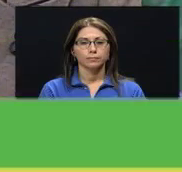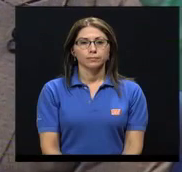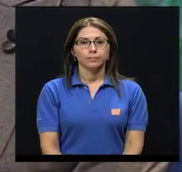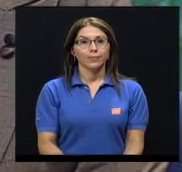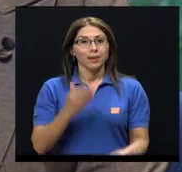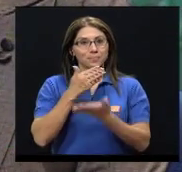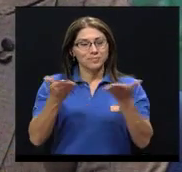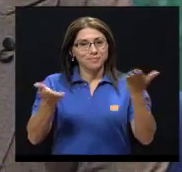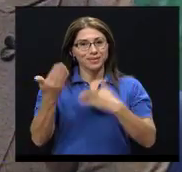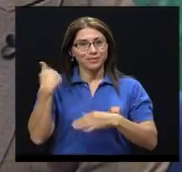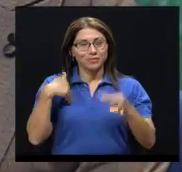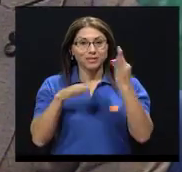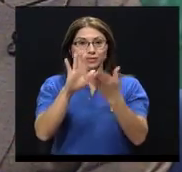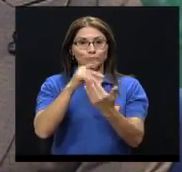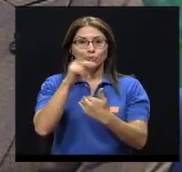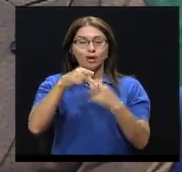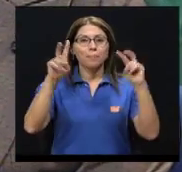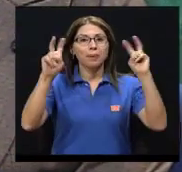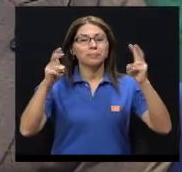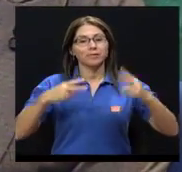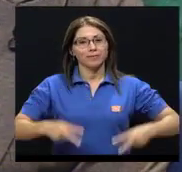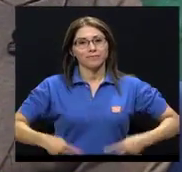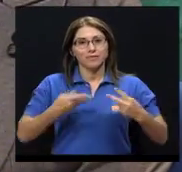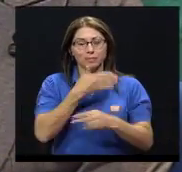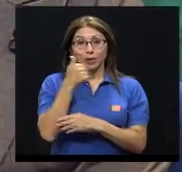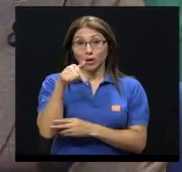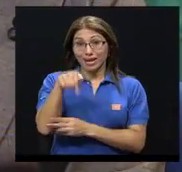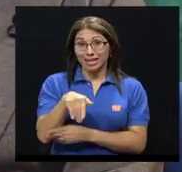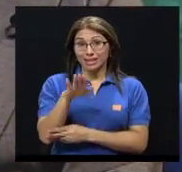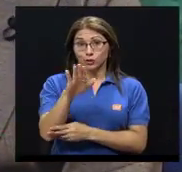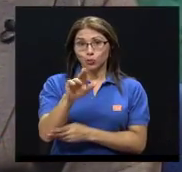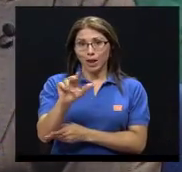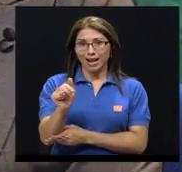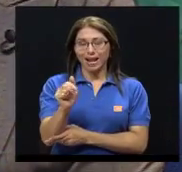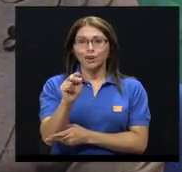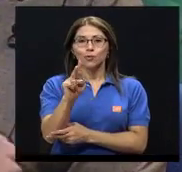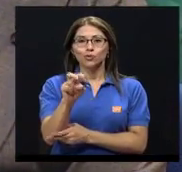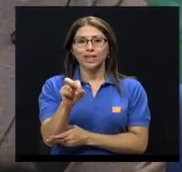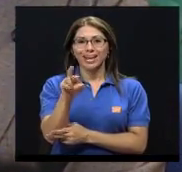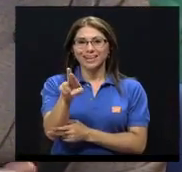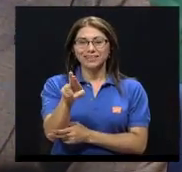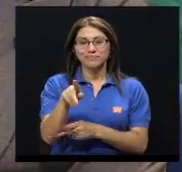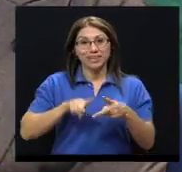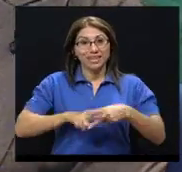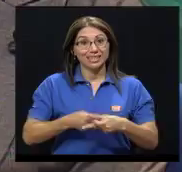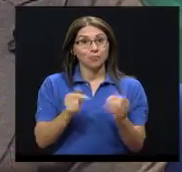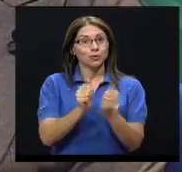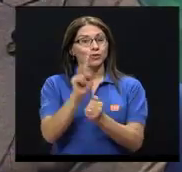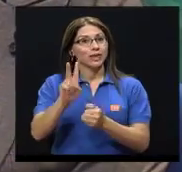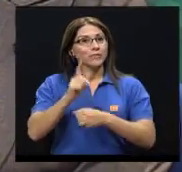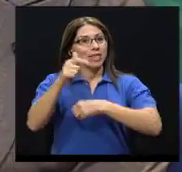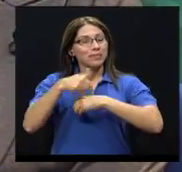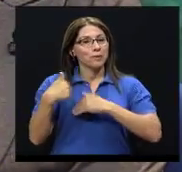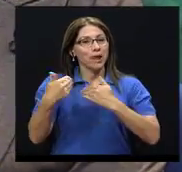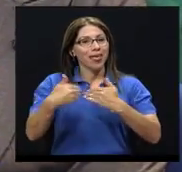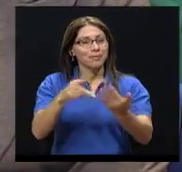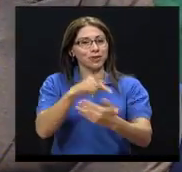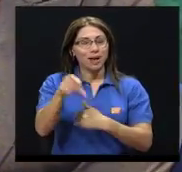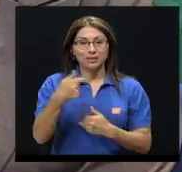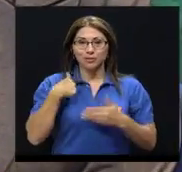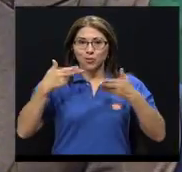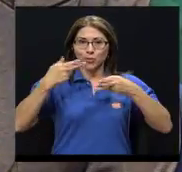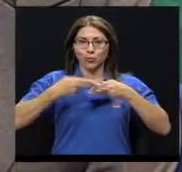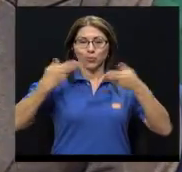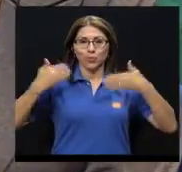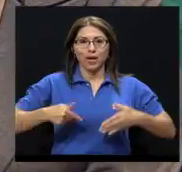Bienvenidos. Bienvenidos a su programa Vivir Mejor aquí en su canal UCR. Iniciamos con esta segunda temporada de programas. Soy